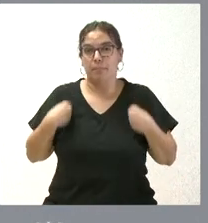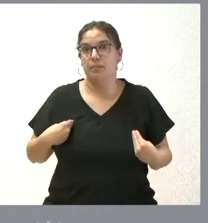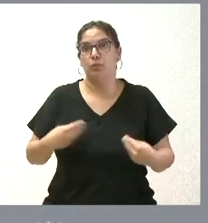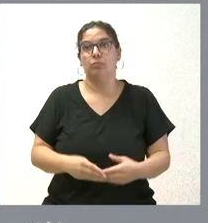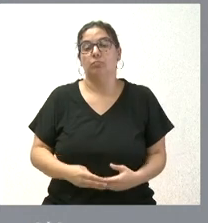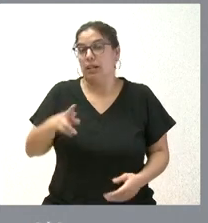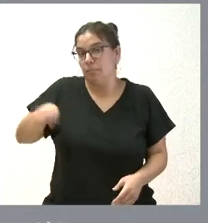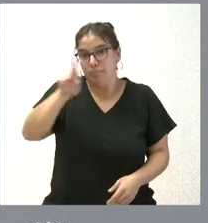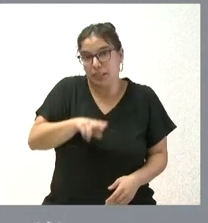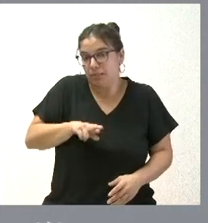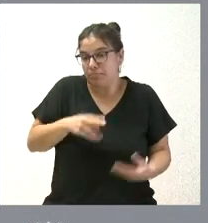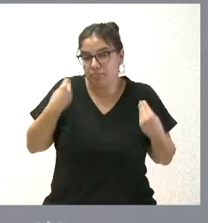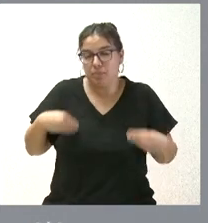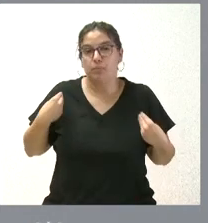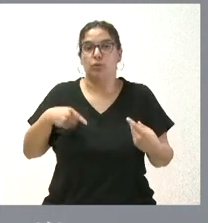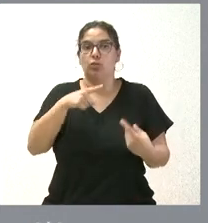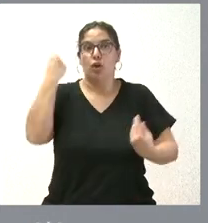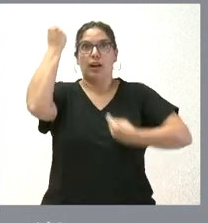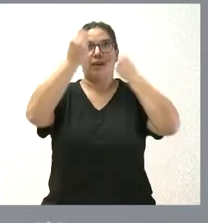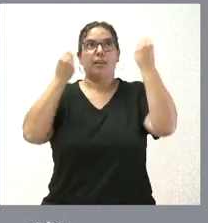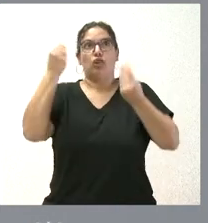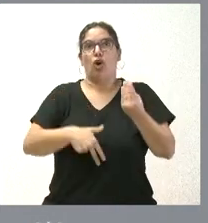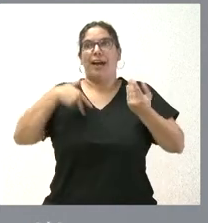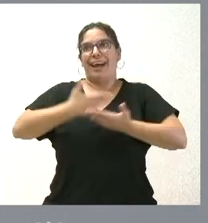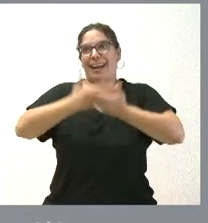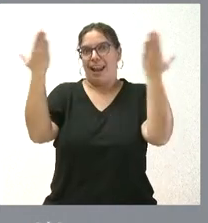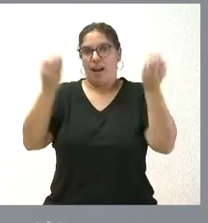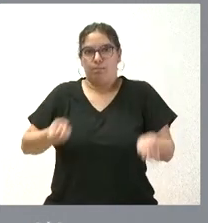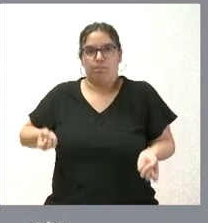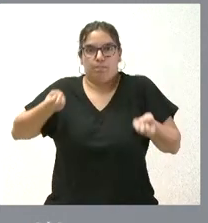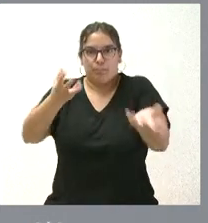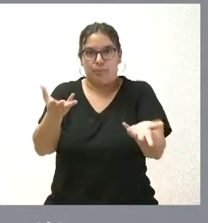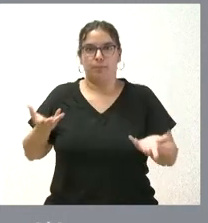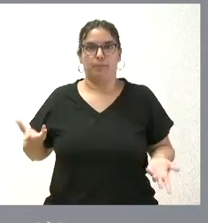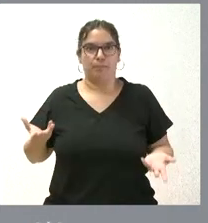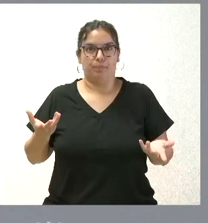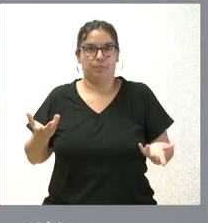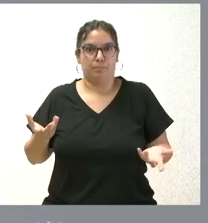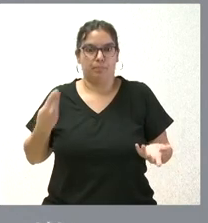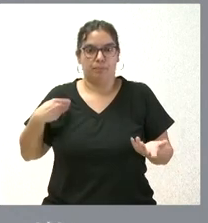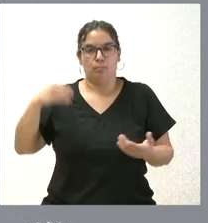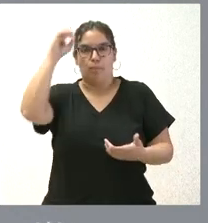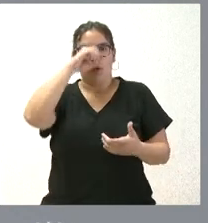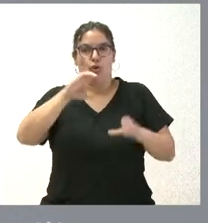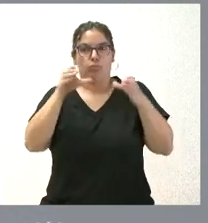reiterar en lo que he señalado, que es una reflexión que hago de carácter general y que forma parte de la posición que tiene el Gobierno de Castillo.